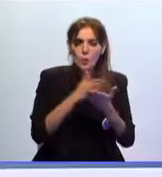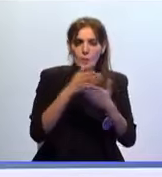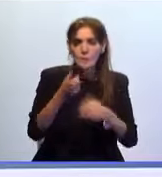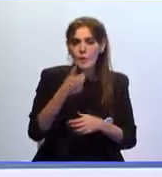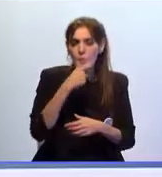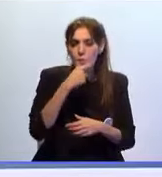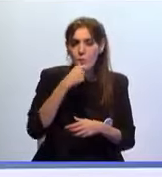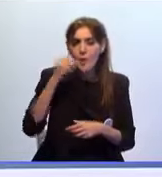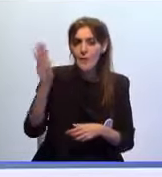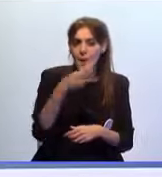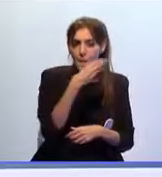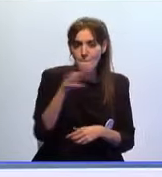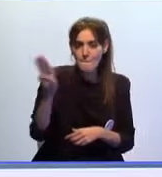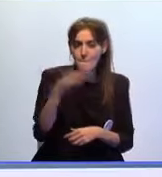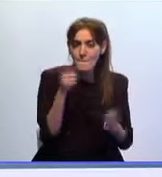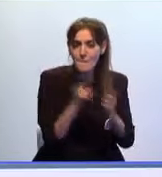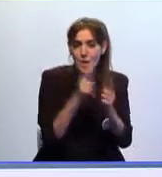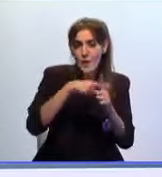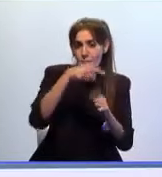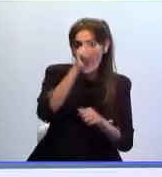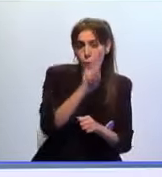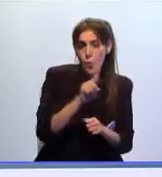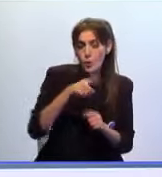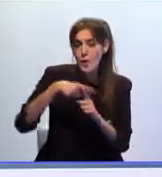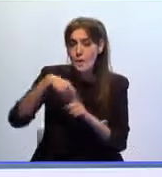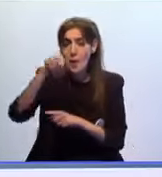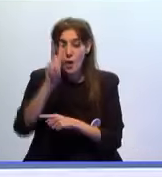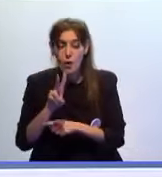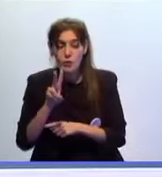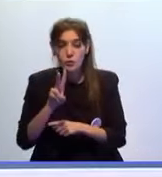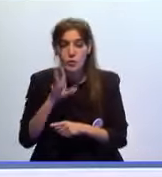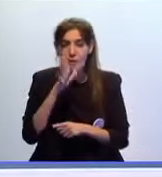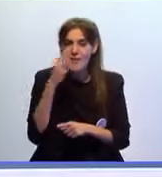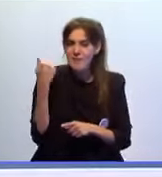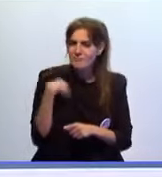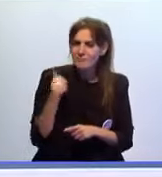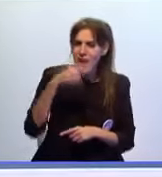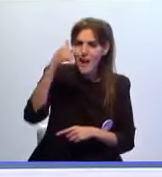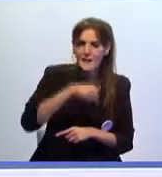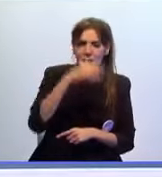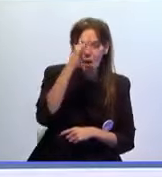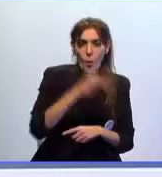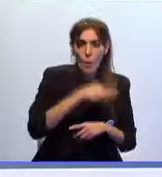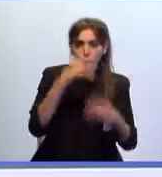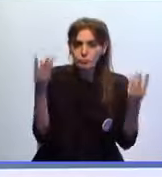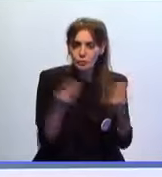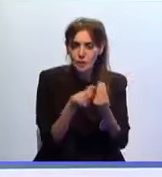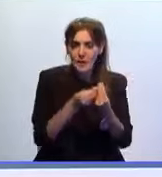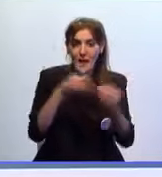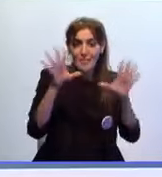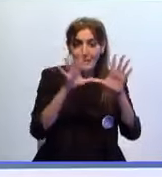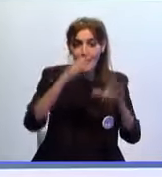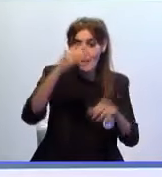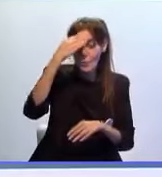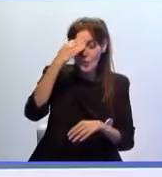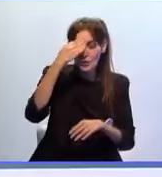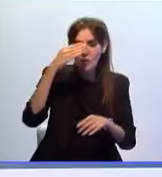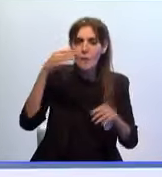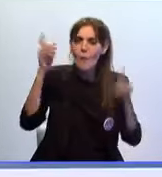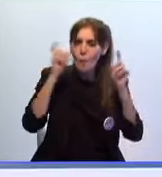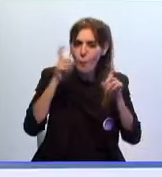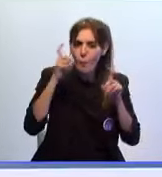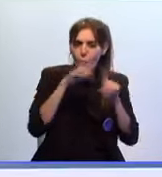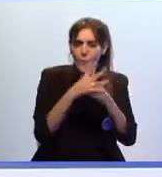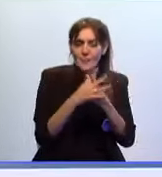Pickleball nivel 1 y nivel 2 acelerado deja en nuestra ciudad un total de 10 monitores en esta disciplina La